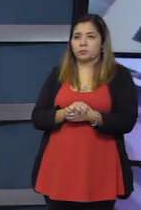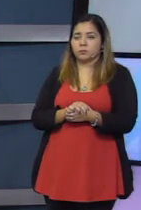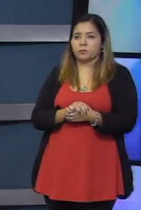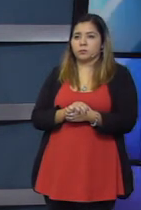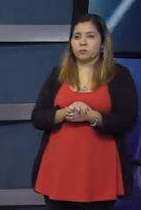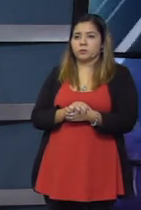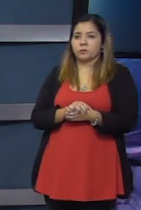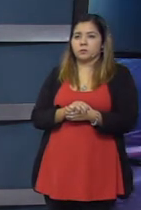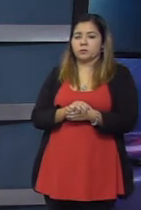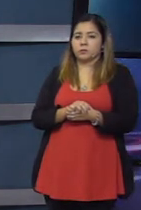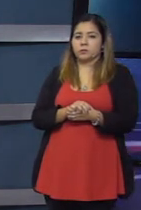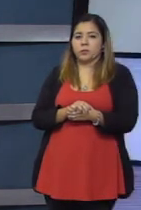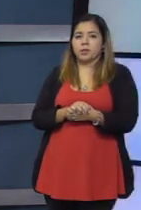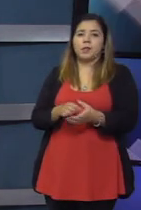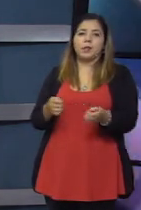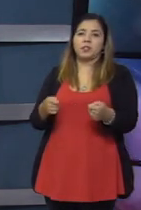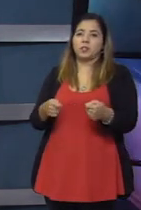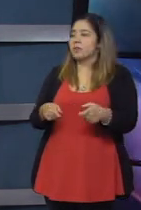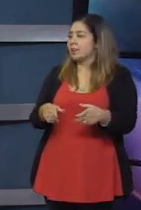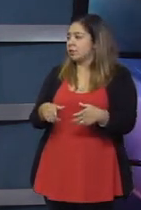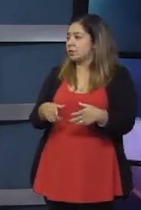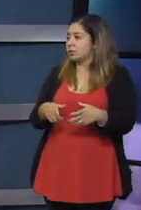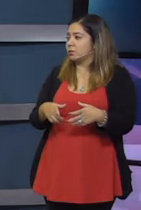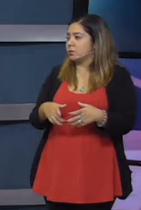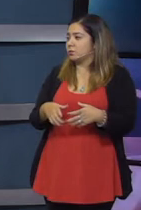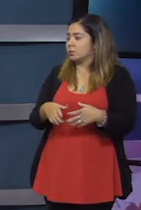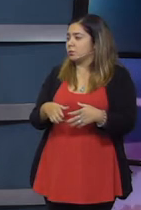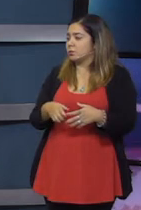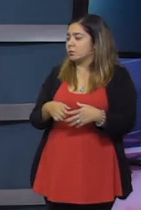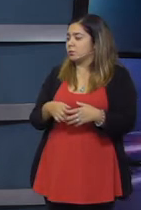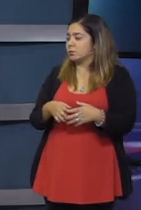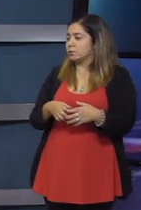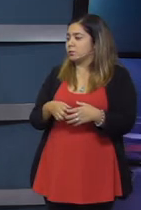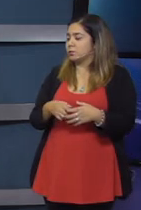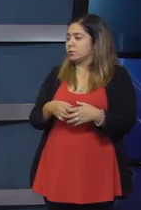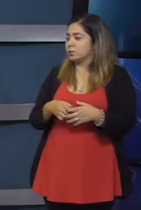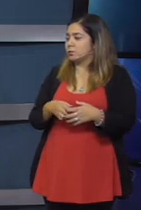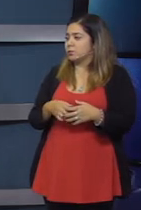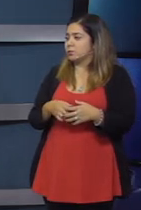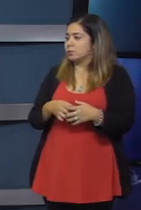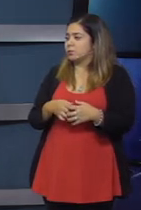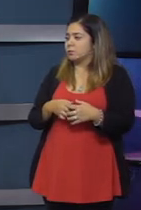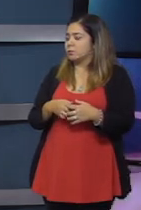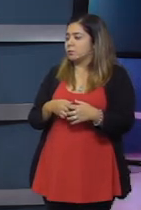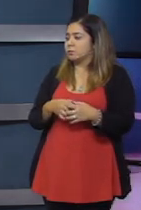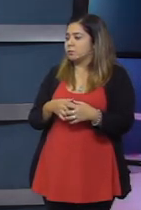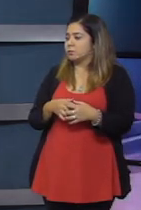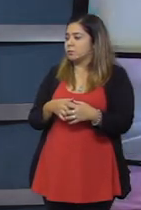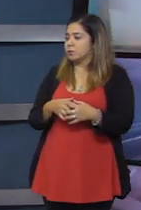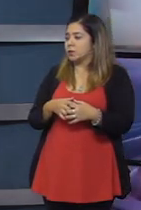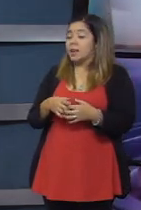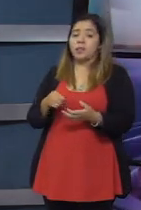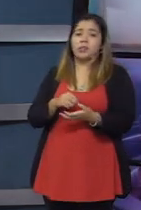dictaron en el mes de marzo una medida así, Pero bueno, para eso está otro poder del Estado,